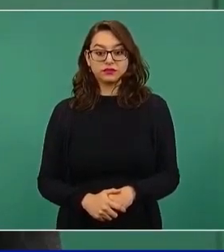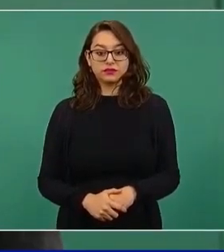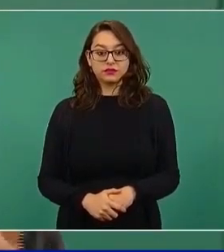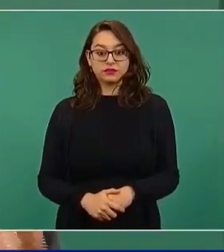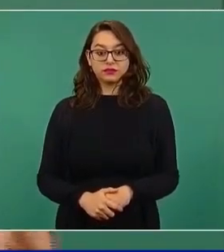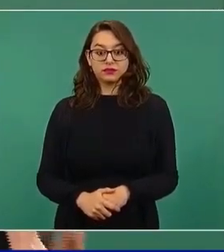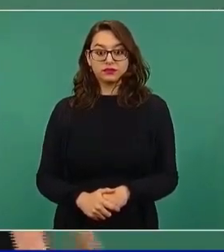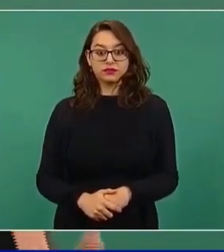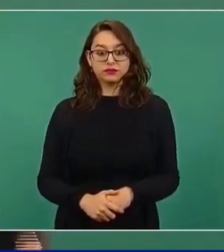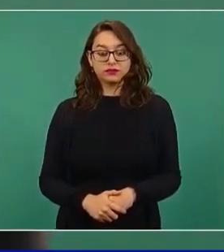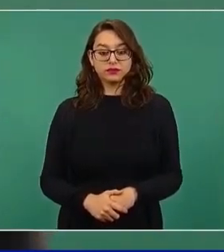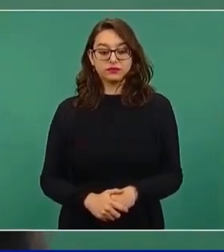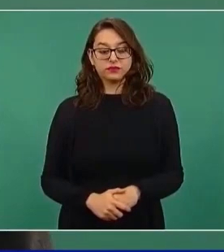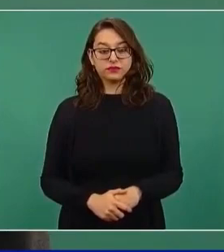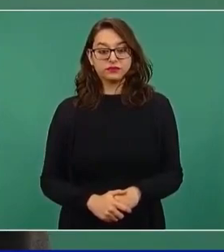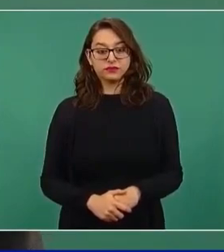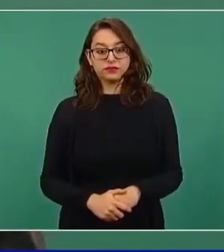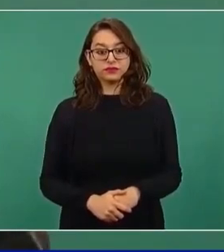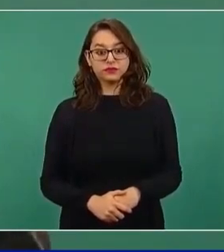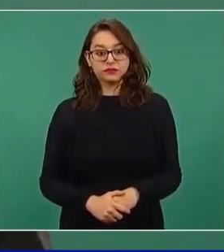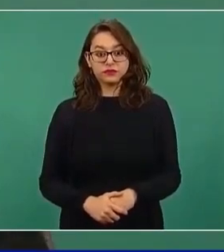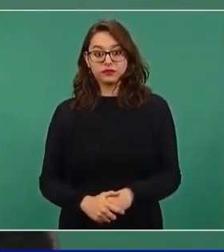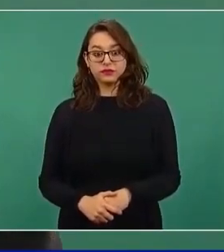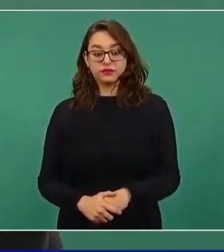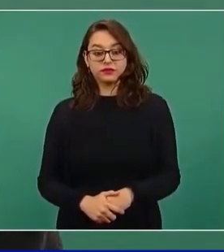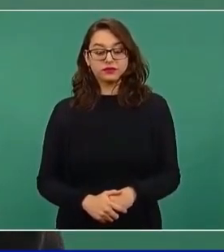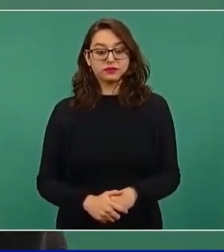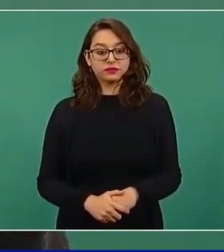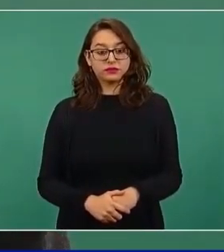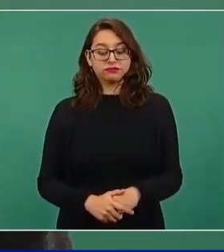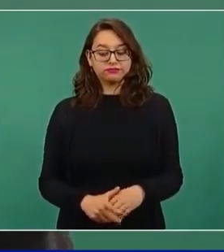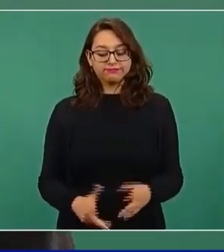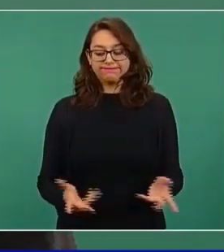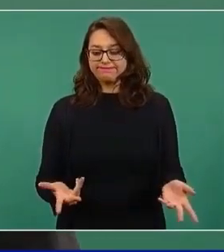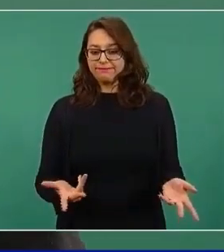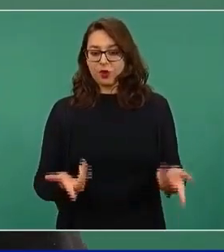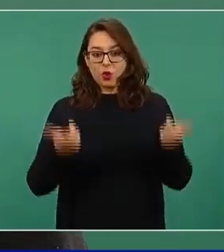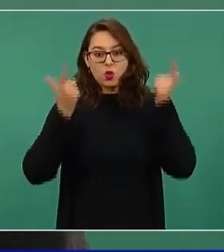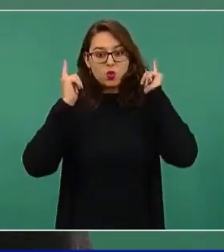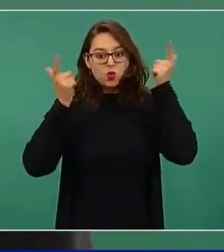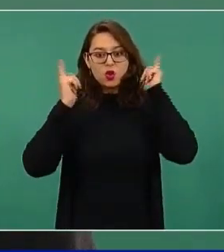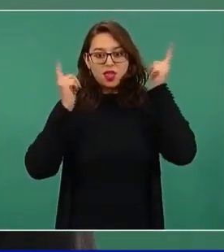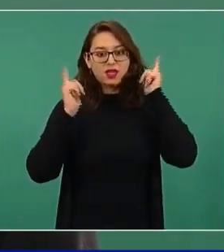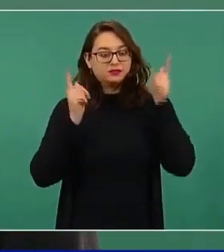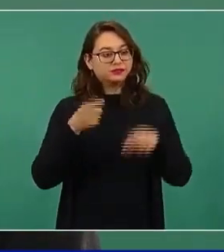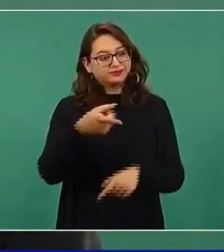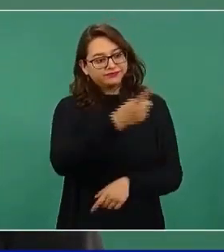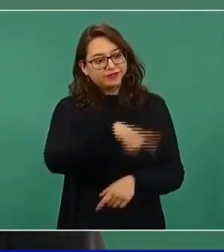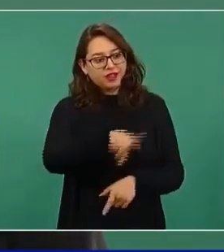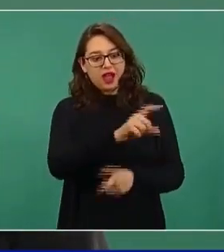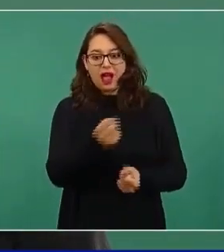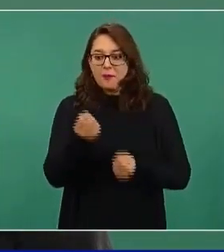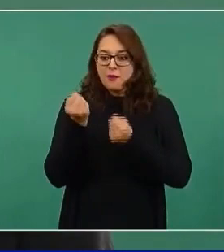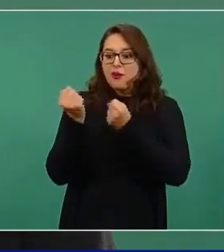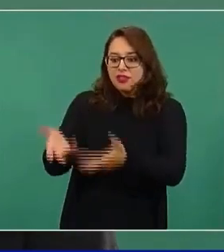Ojalá y se metiera más. Bueno, es que tampoco tienen mucho que aportar, pero